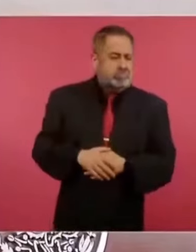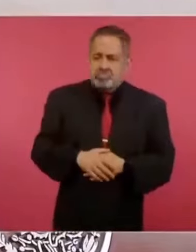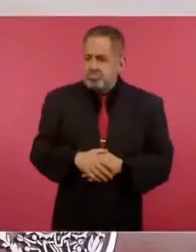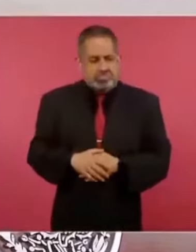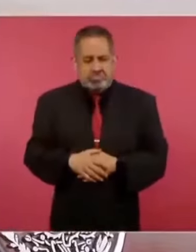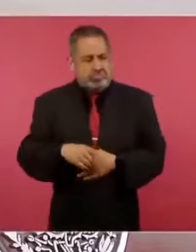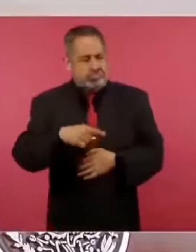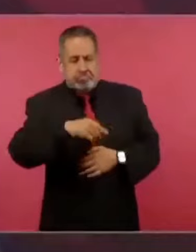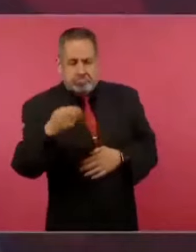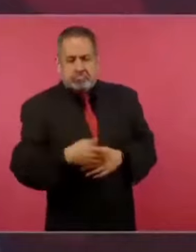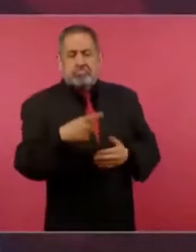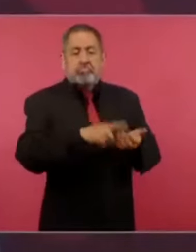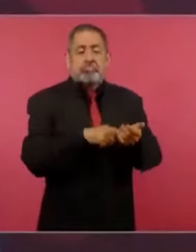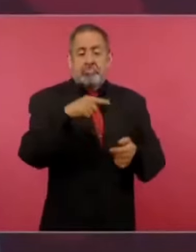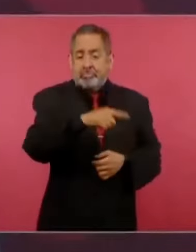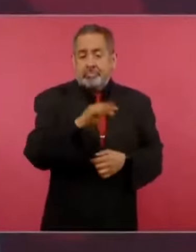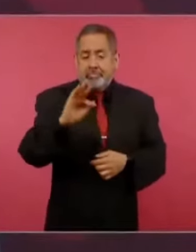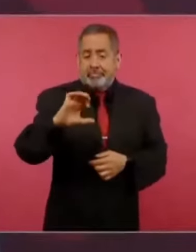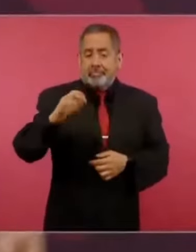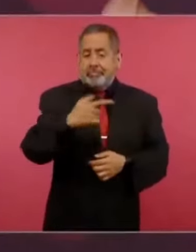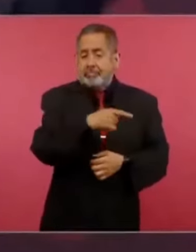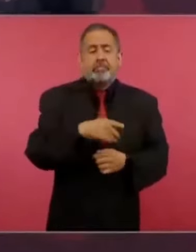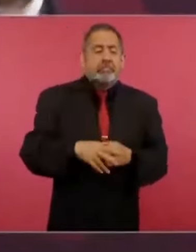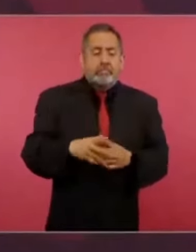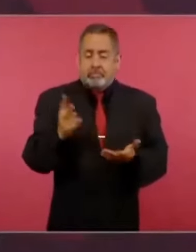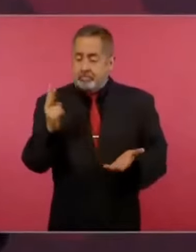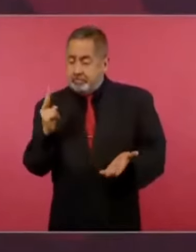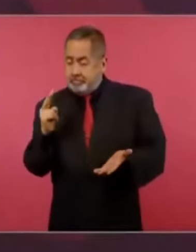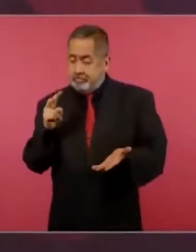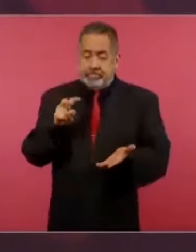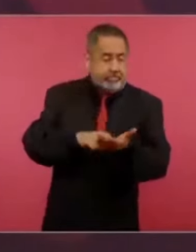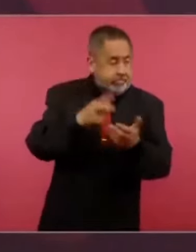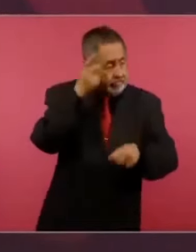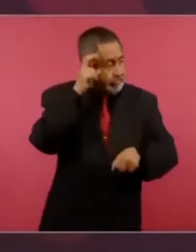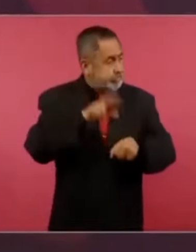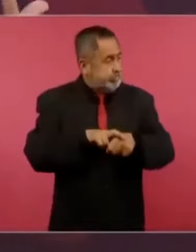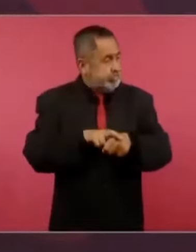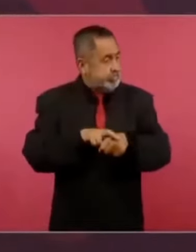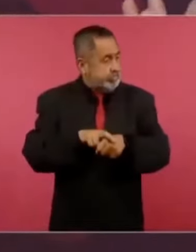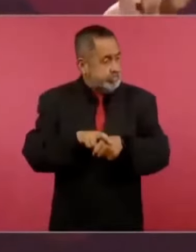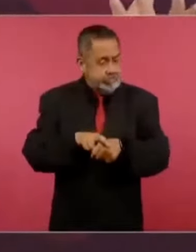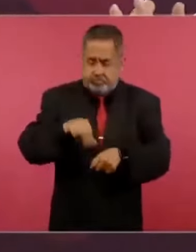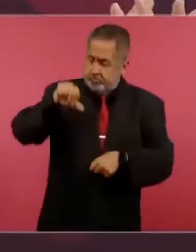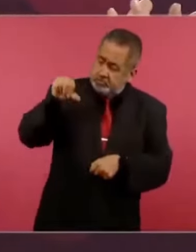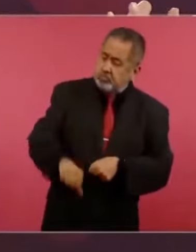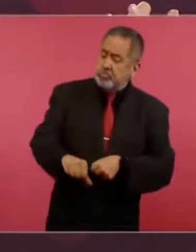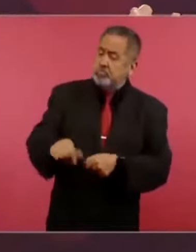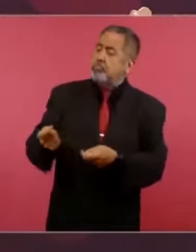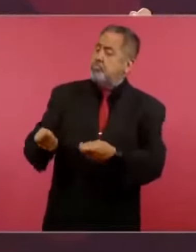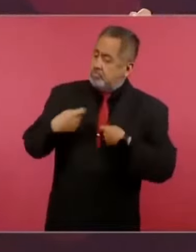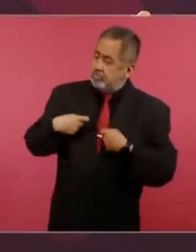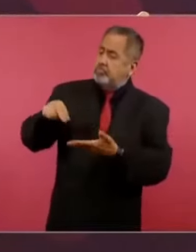que hace es otorgarse él un crédito.